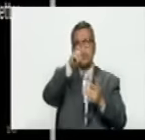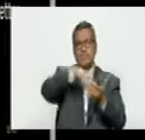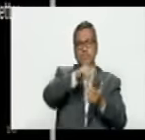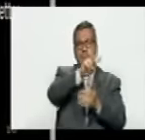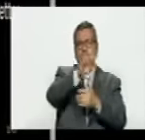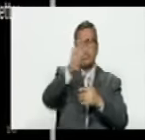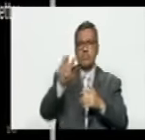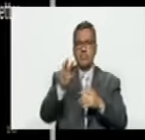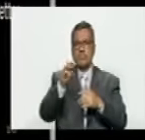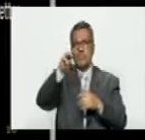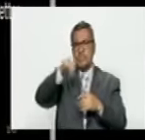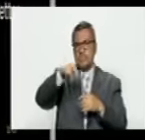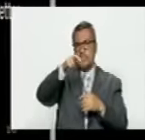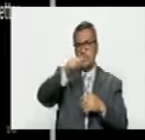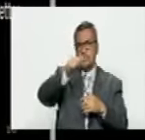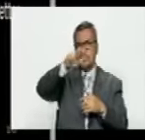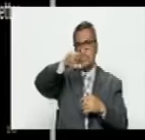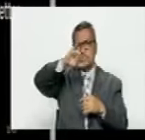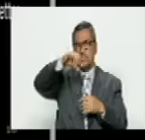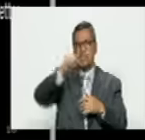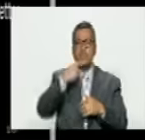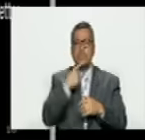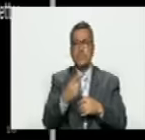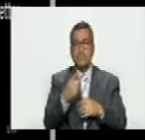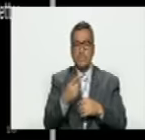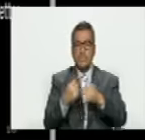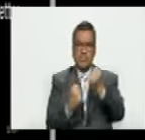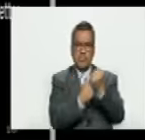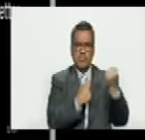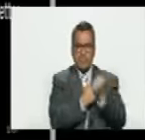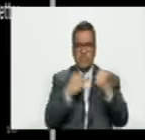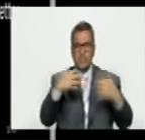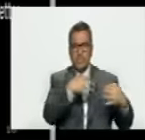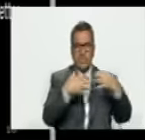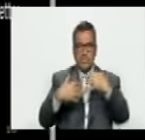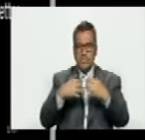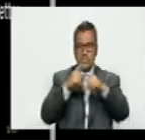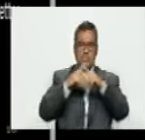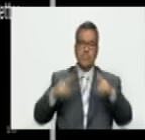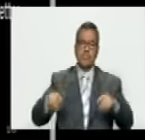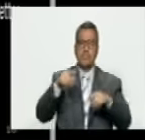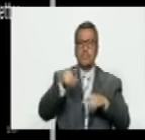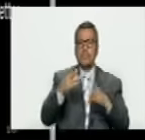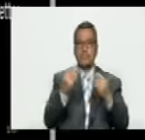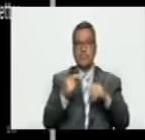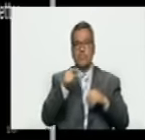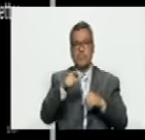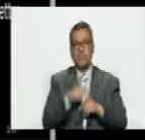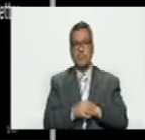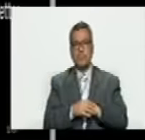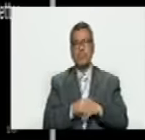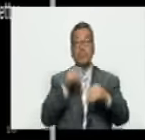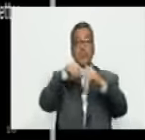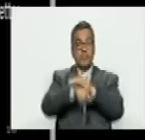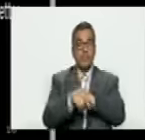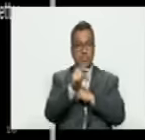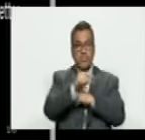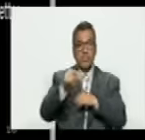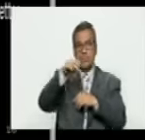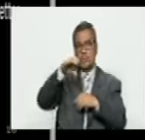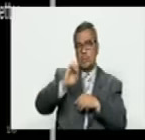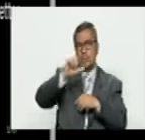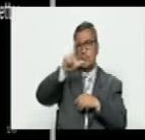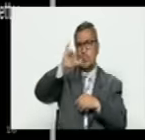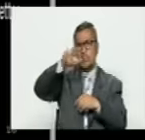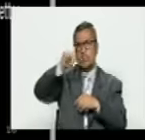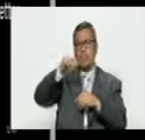María Corina y Elon Musk dicen que se van a apoyar en la lucha por la democracia etcétera entra el personaje Elon Musk en